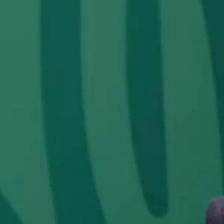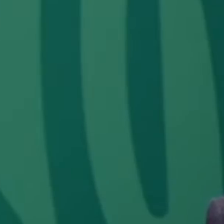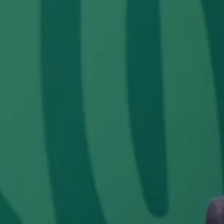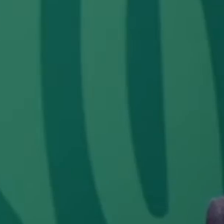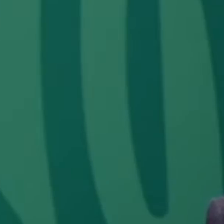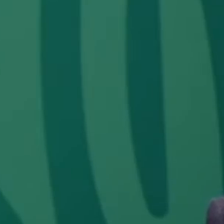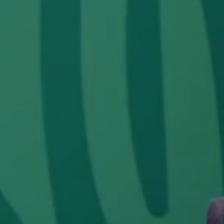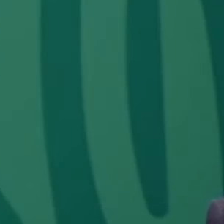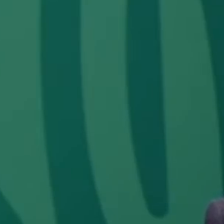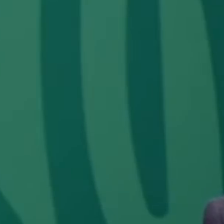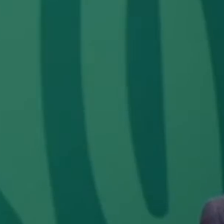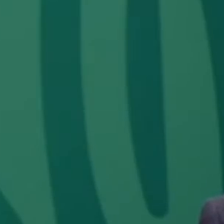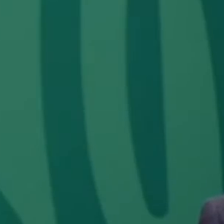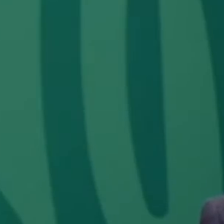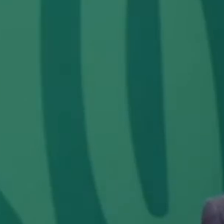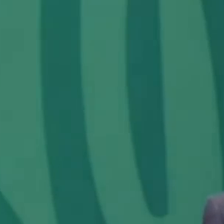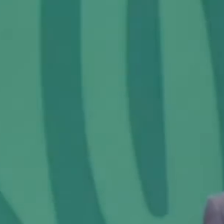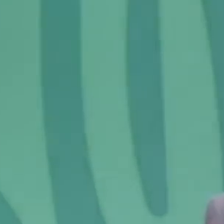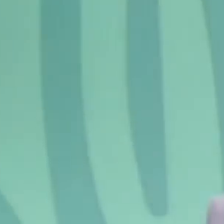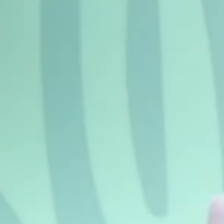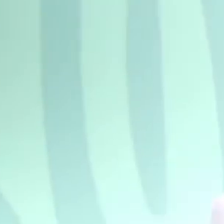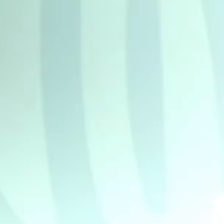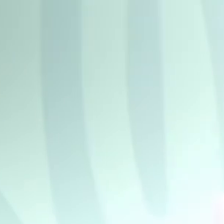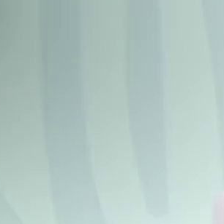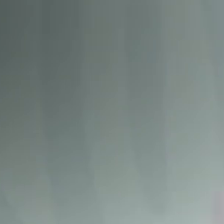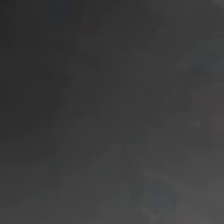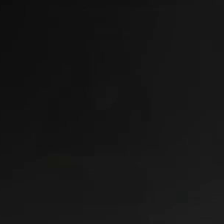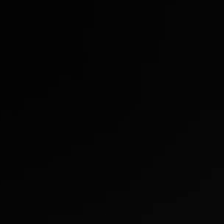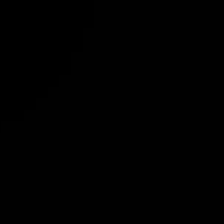procedimiento, pero para que todo mundo sepa sobre los casos.